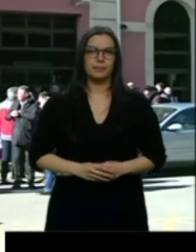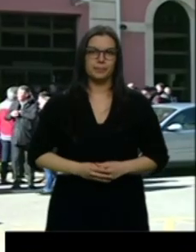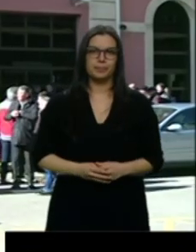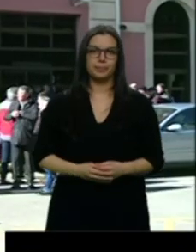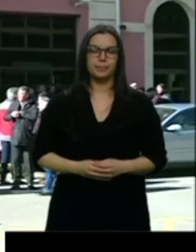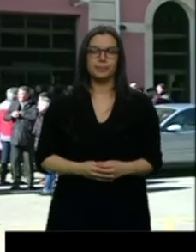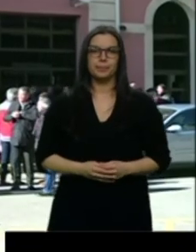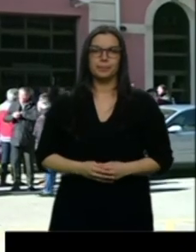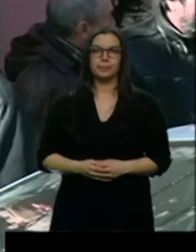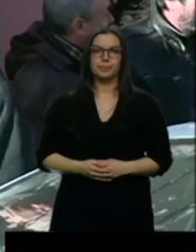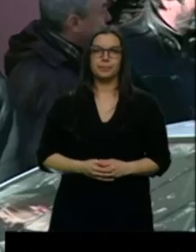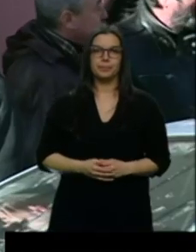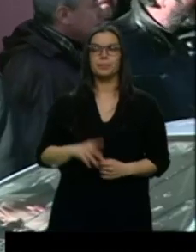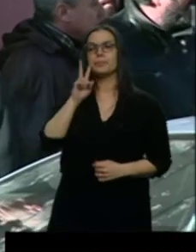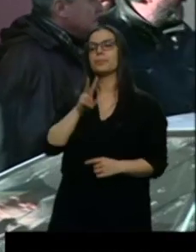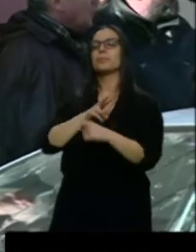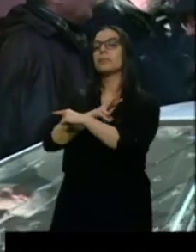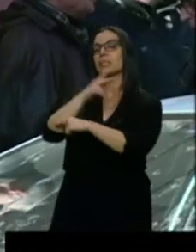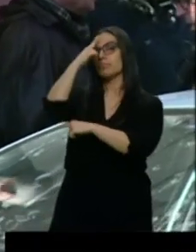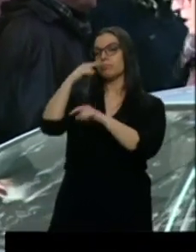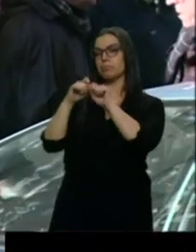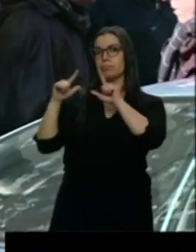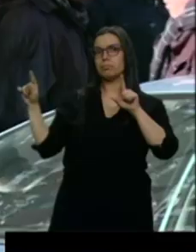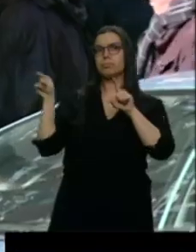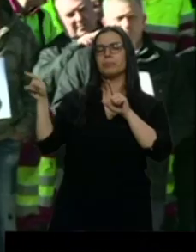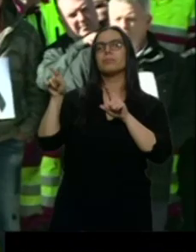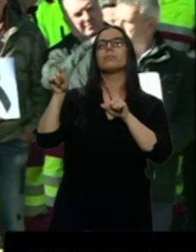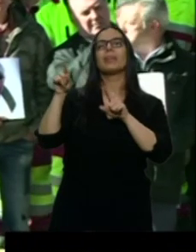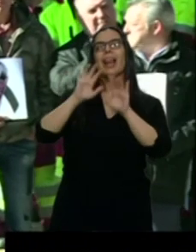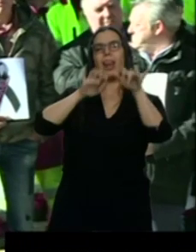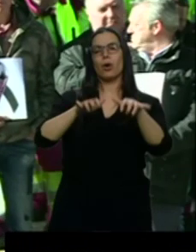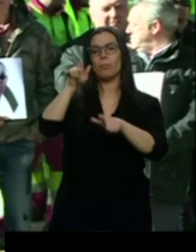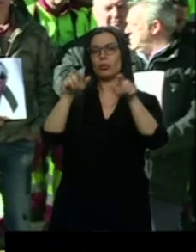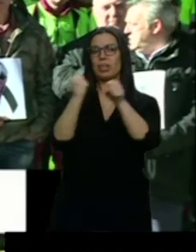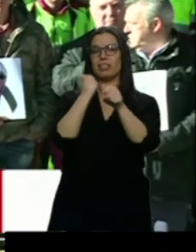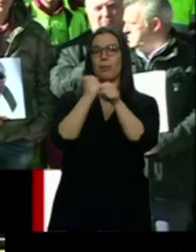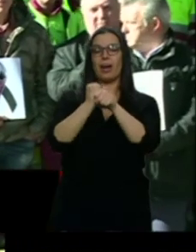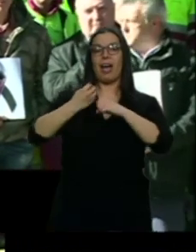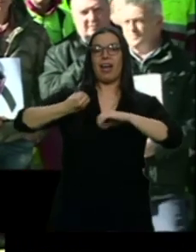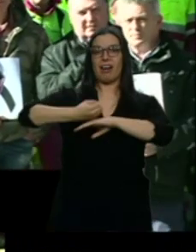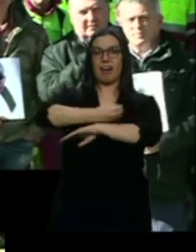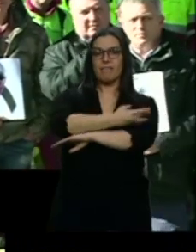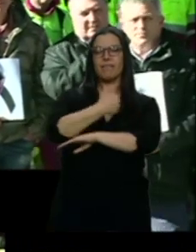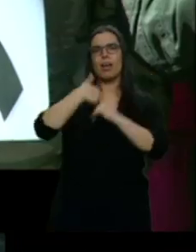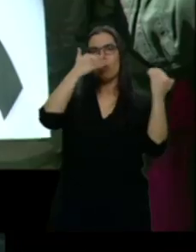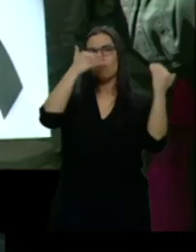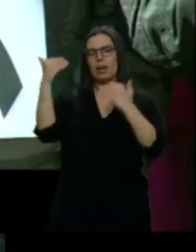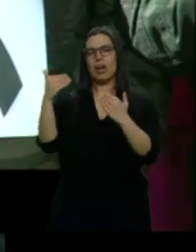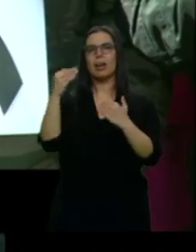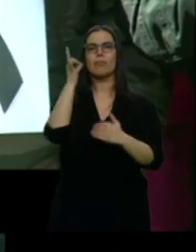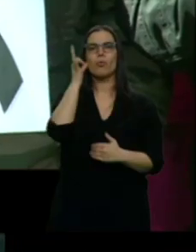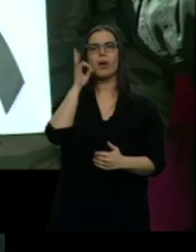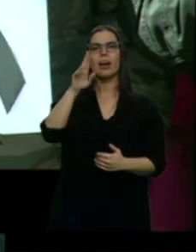Estas imágenes son de León donde los trabajadores de Renfe homenajearon con esta concentración a Raquel Delgado, la maquinista de 26 años